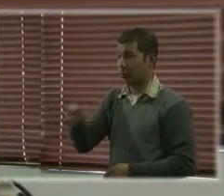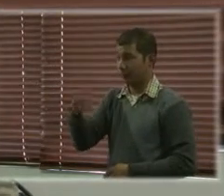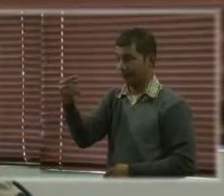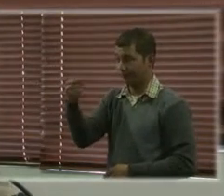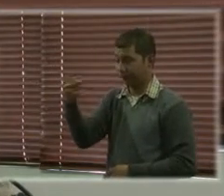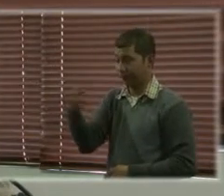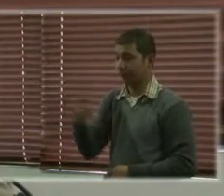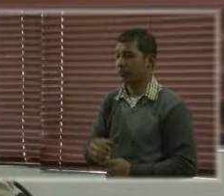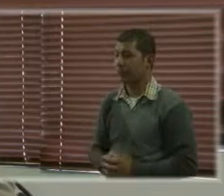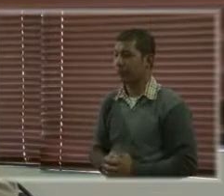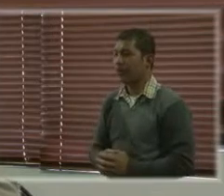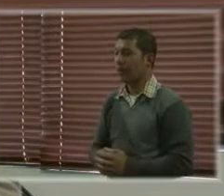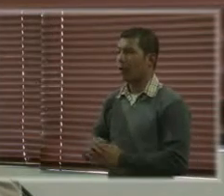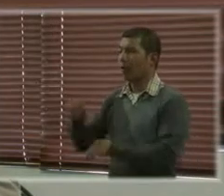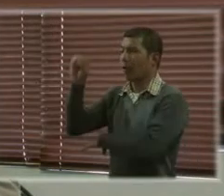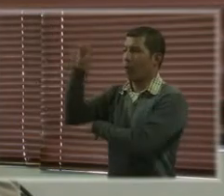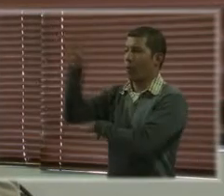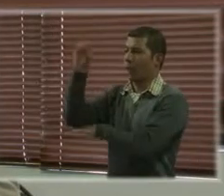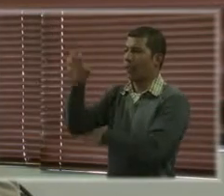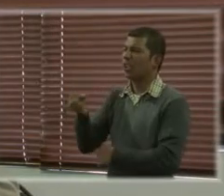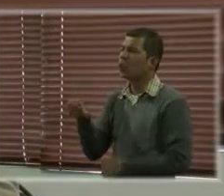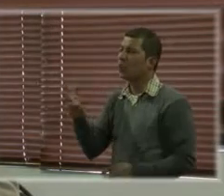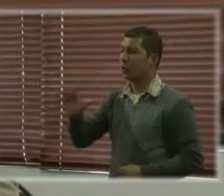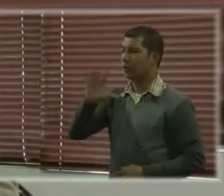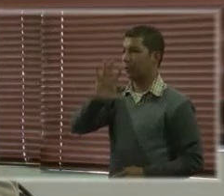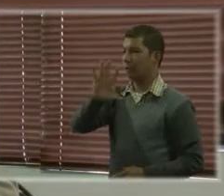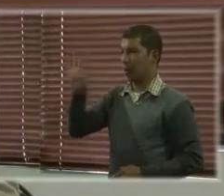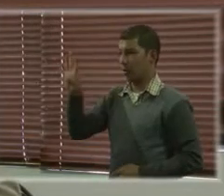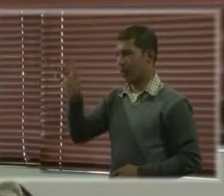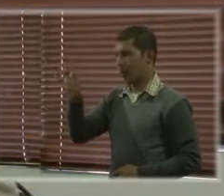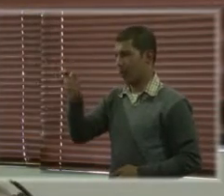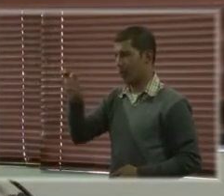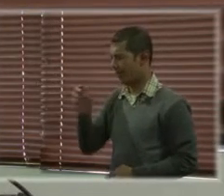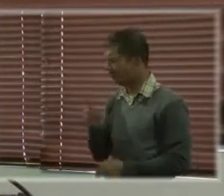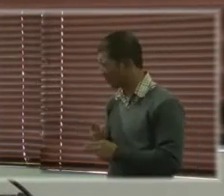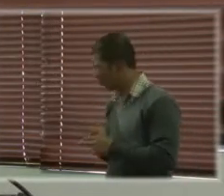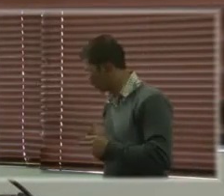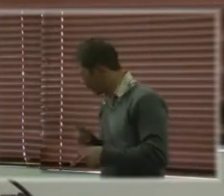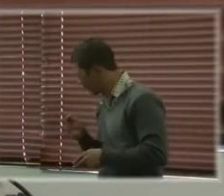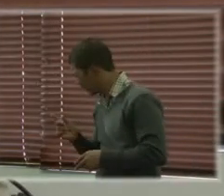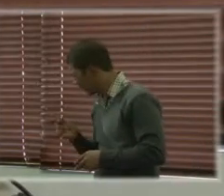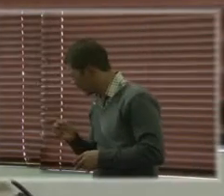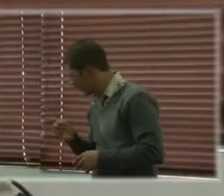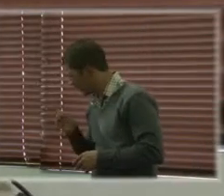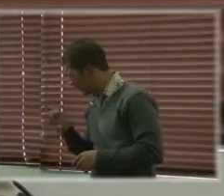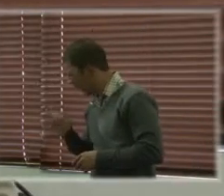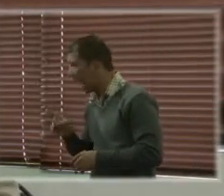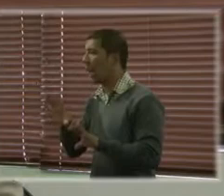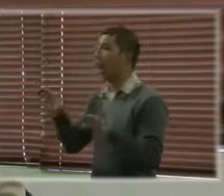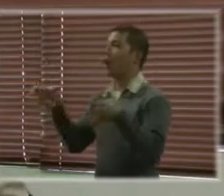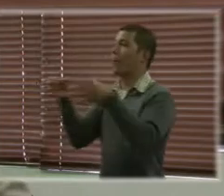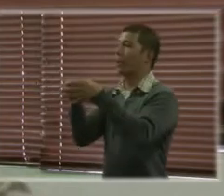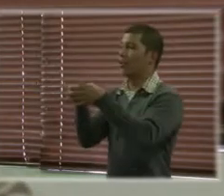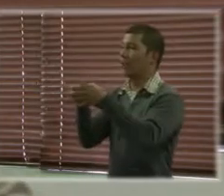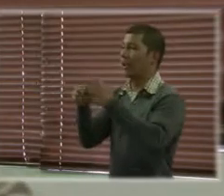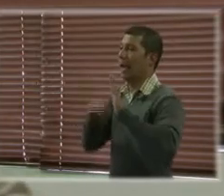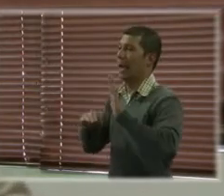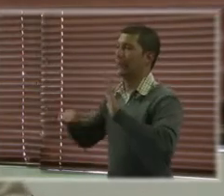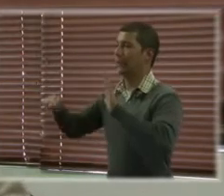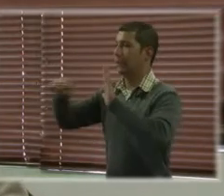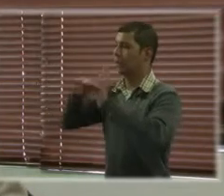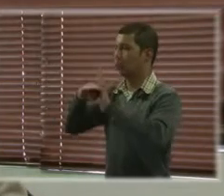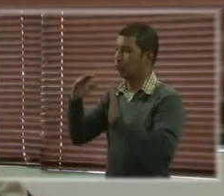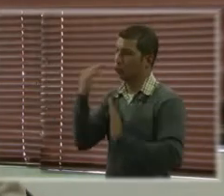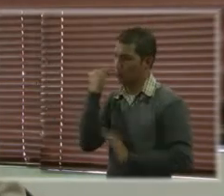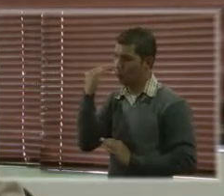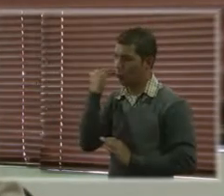Comisión del Estatus de las Mujeres en la